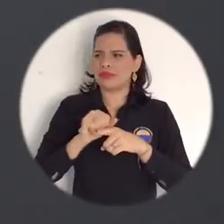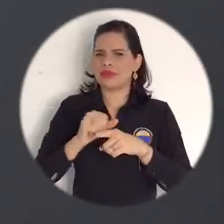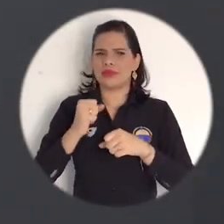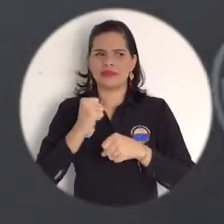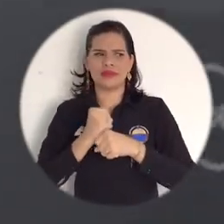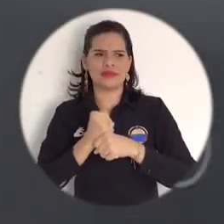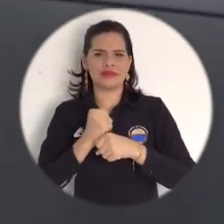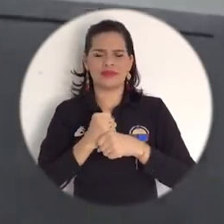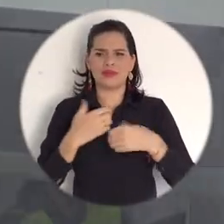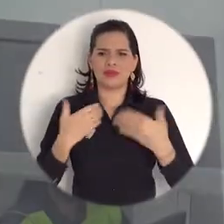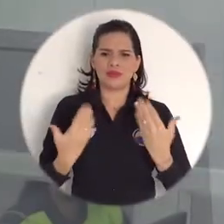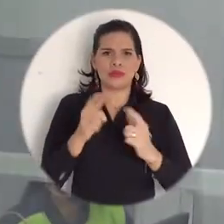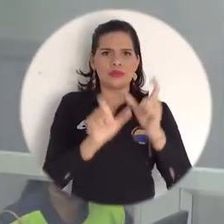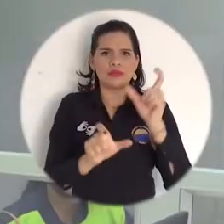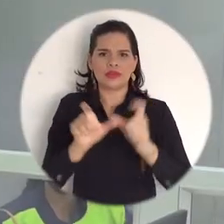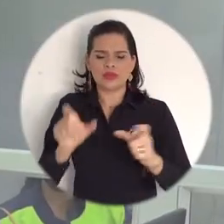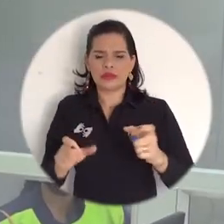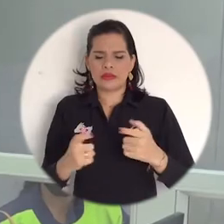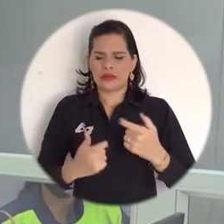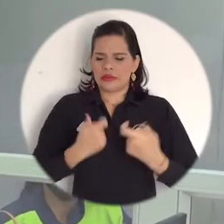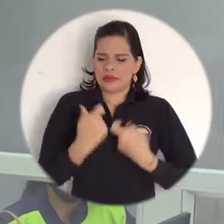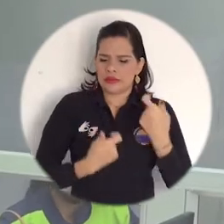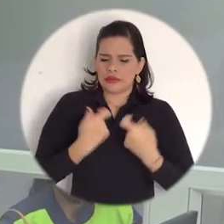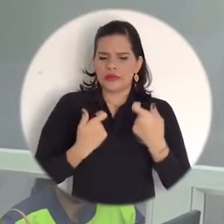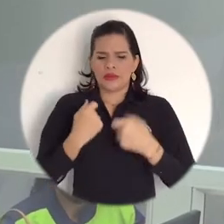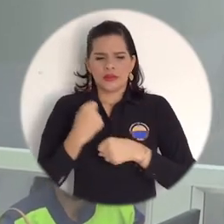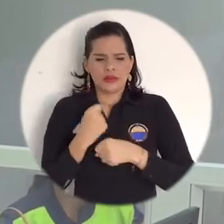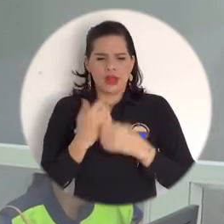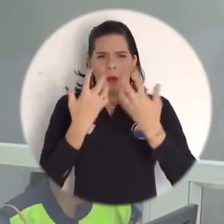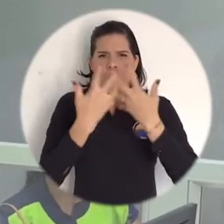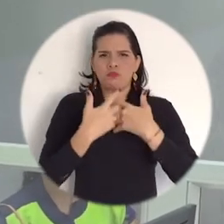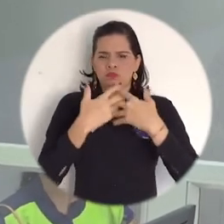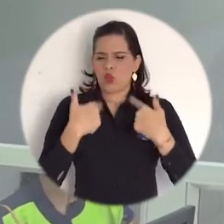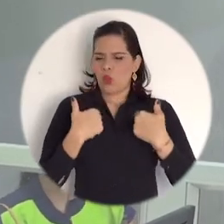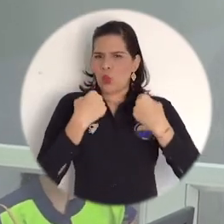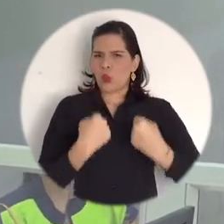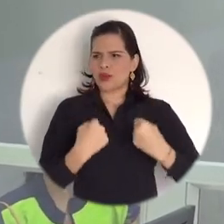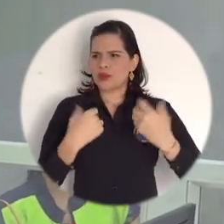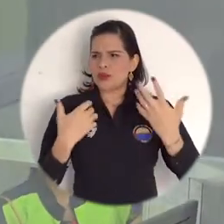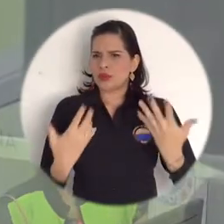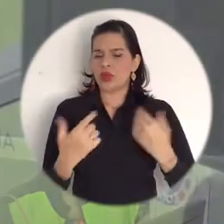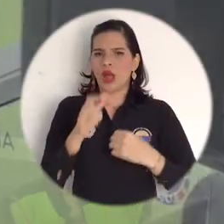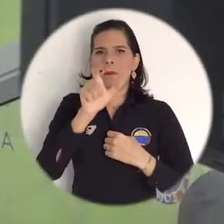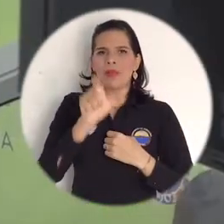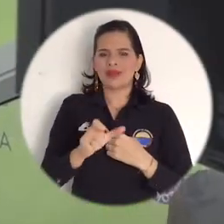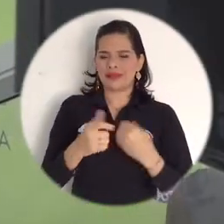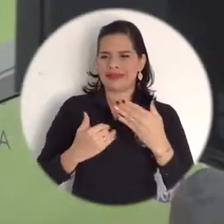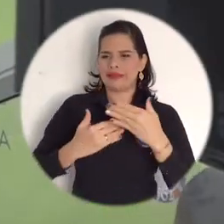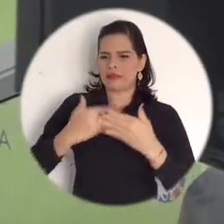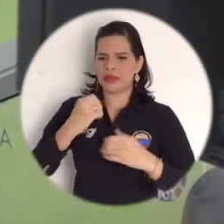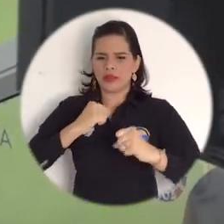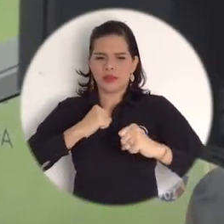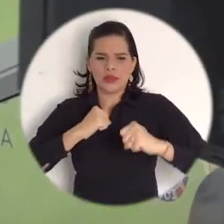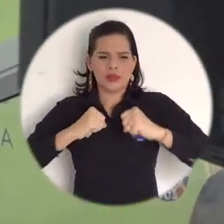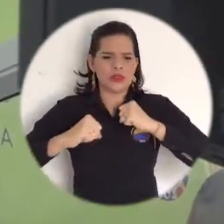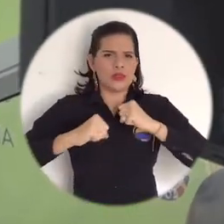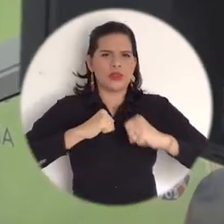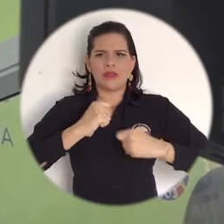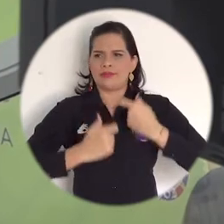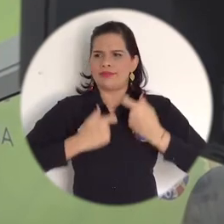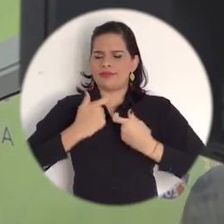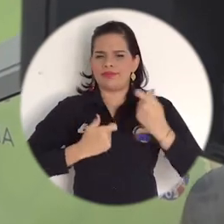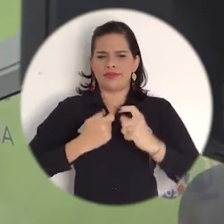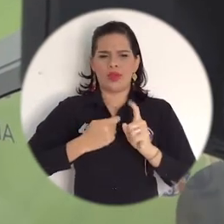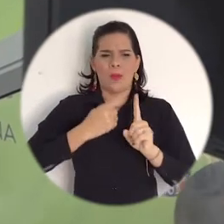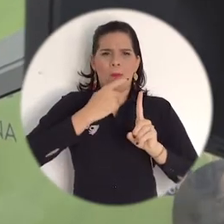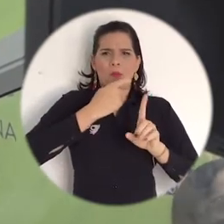real, en el mundo de ese pequeño empresario, de ese pequeño dueño de negocio o de esa persona natural que se ve